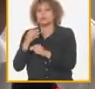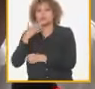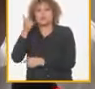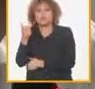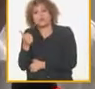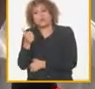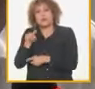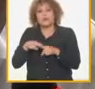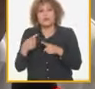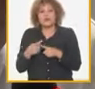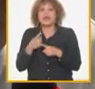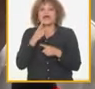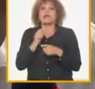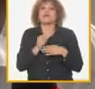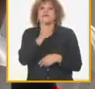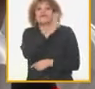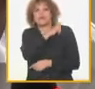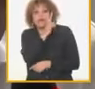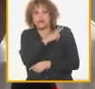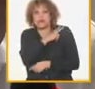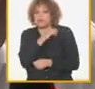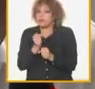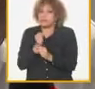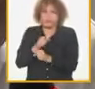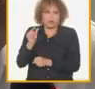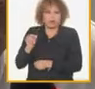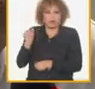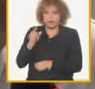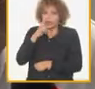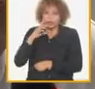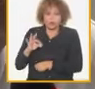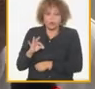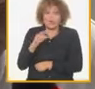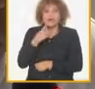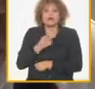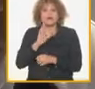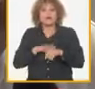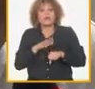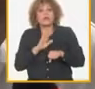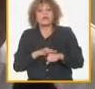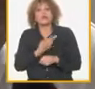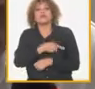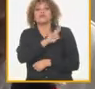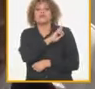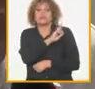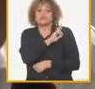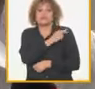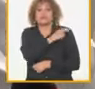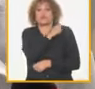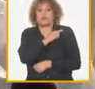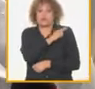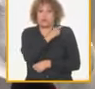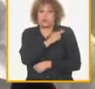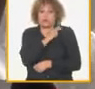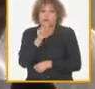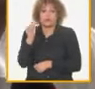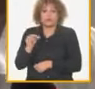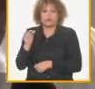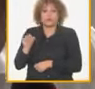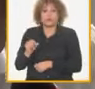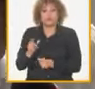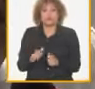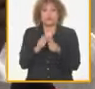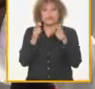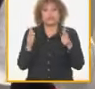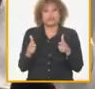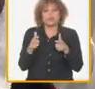eso pasa por los cuadros no por los trabajadores el sector de la alimentaria tiene trabajadores comprometidos en su mayoría al